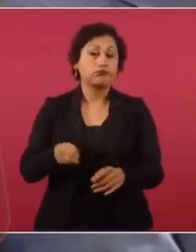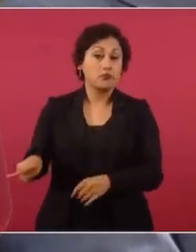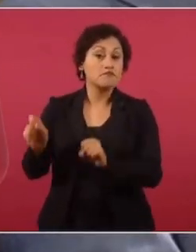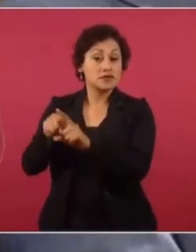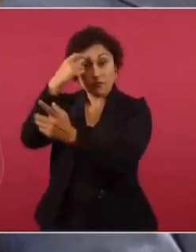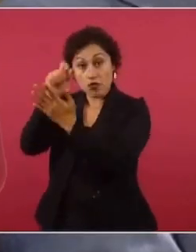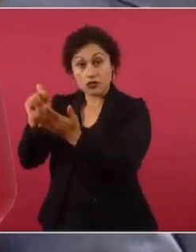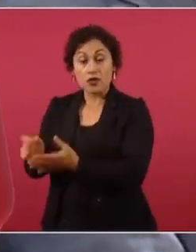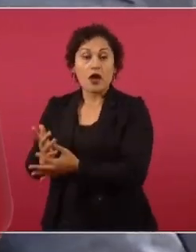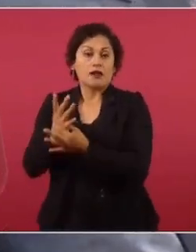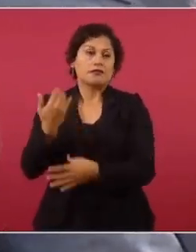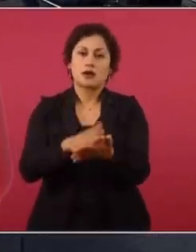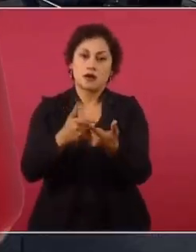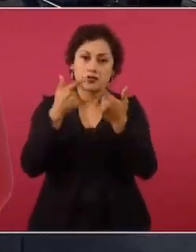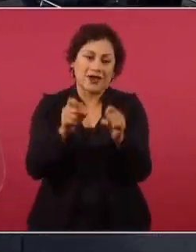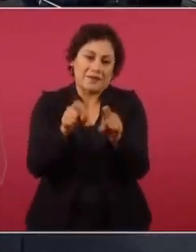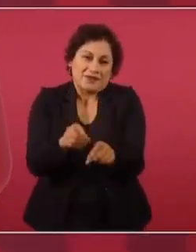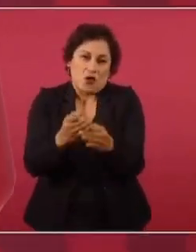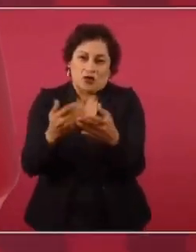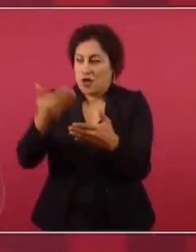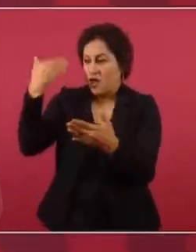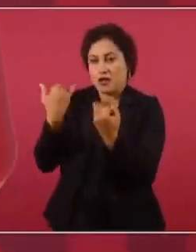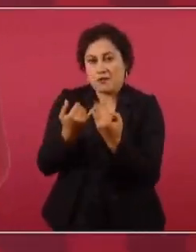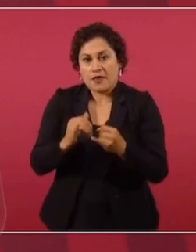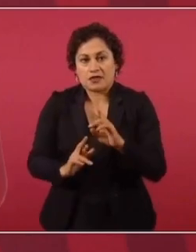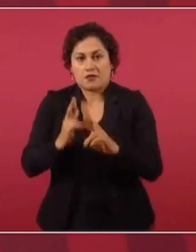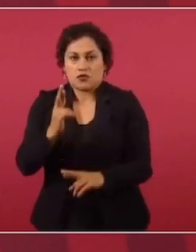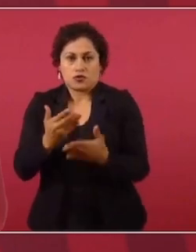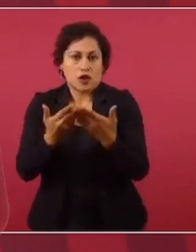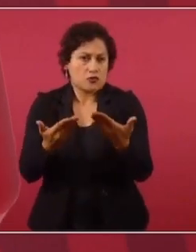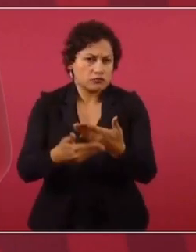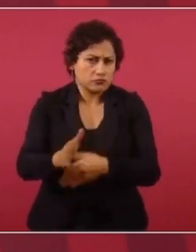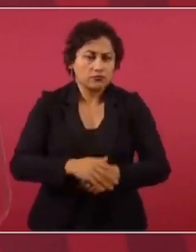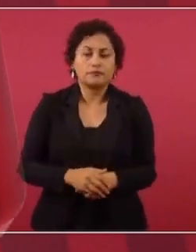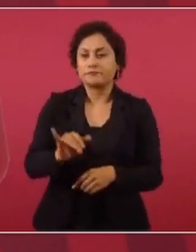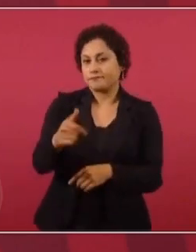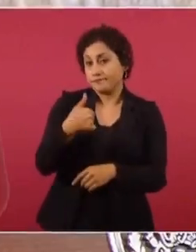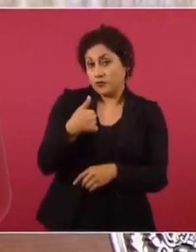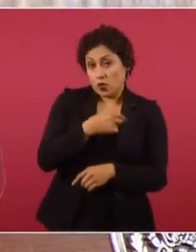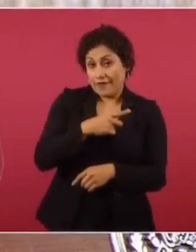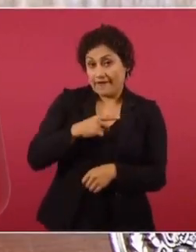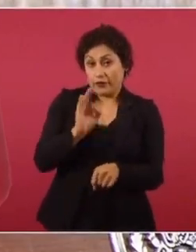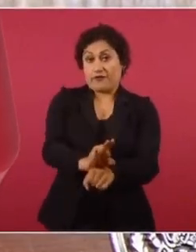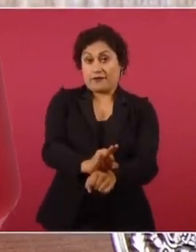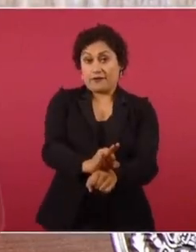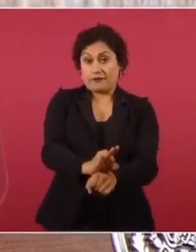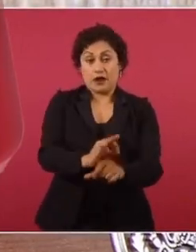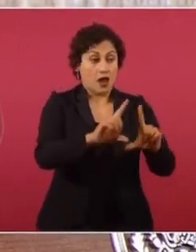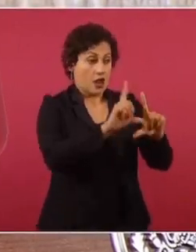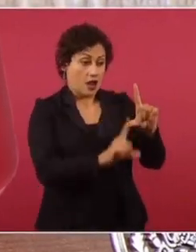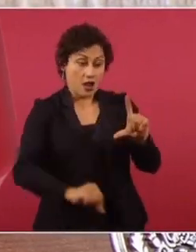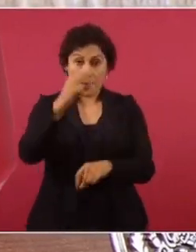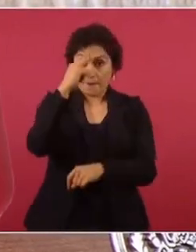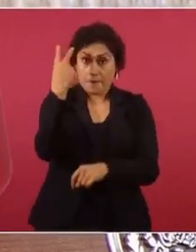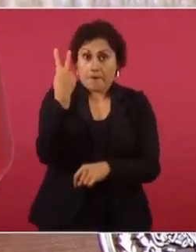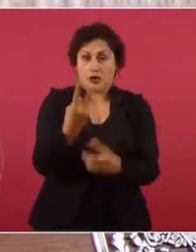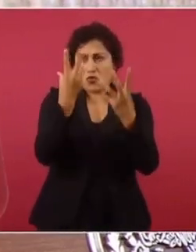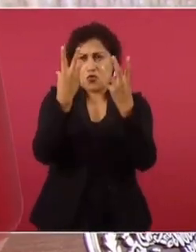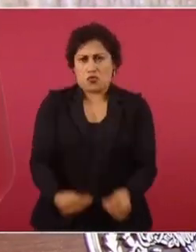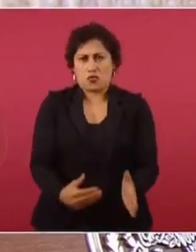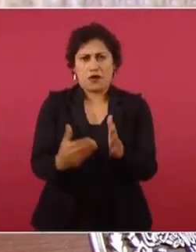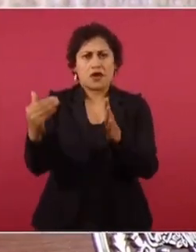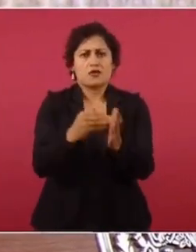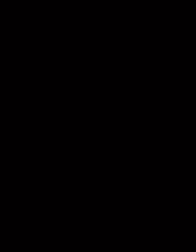menciona que está un tanto lejos de que sea una transformación más. Pues yo tengo que defender, como lo hacemos muchos, millones de mexicanos, el proyecto de transformación